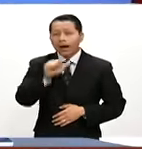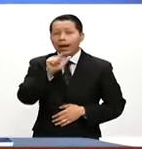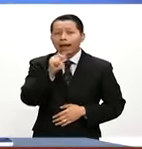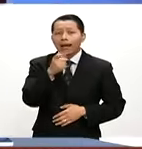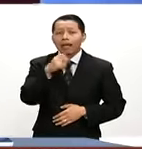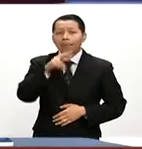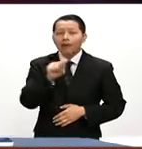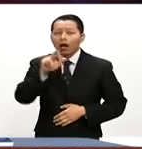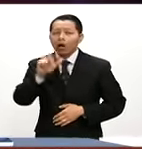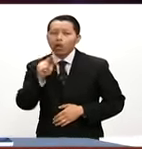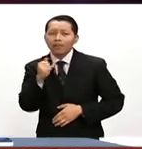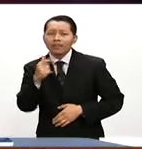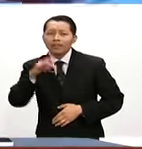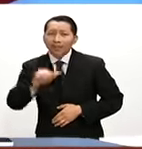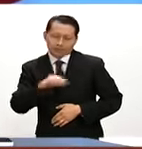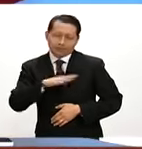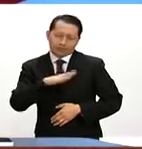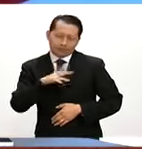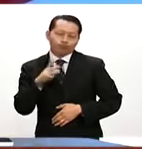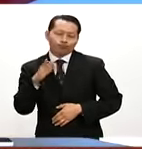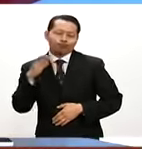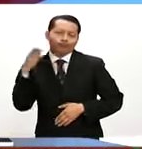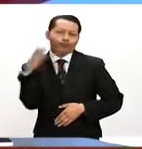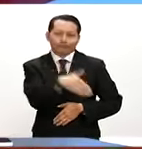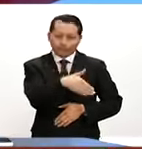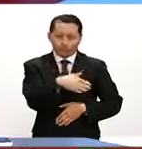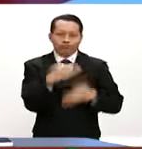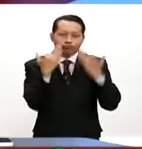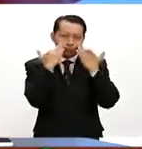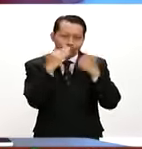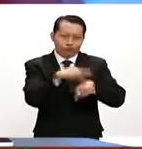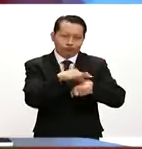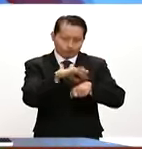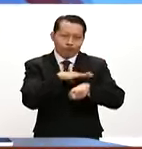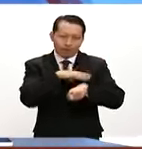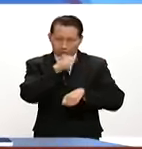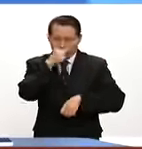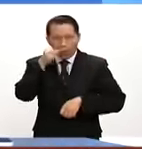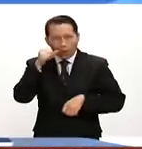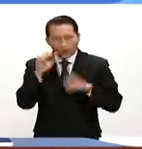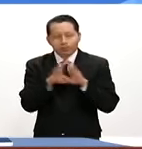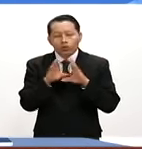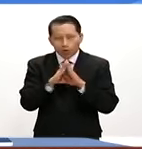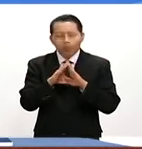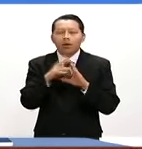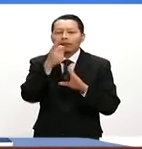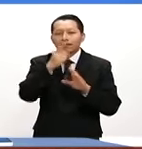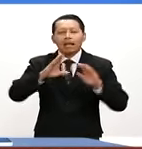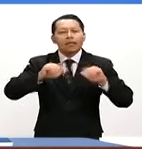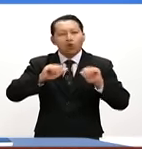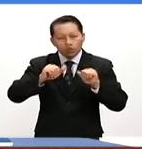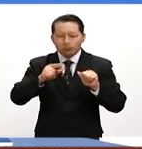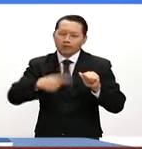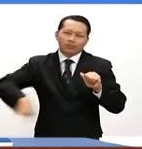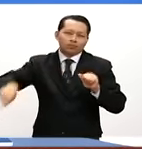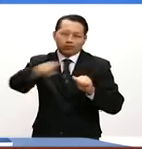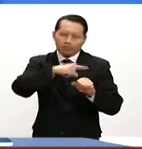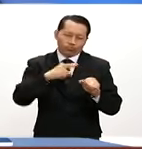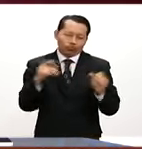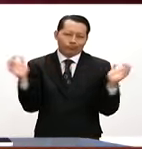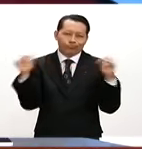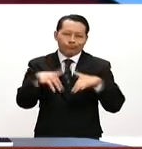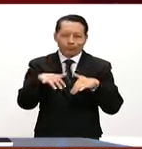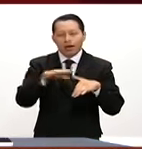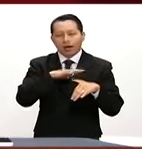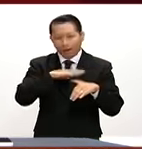Rodríguez estuvo en primera fila en todos estos sucesos que se han venido desarrollando en Ciudad Juárez, despidiendo de manera multitudinaria a Juan